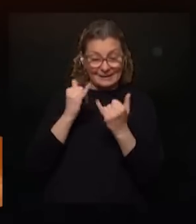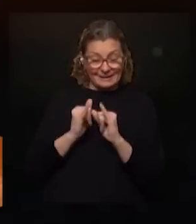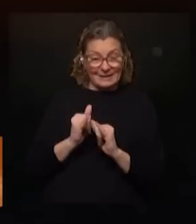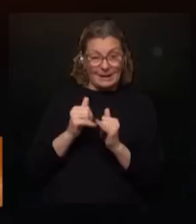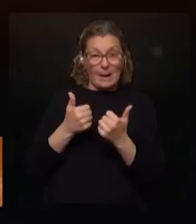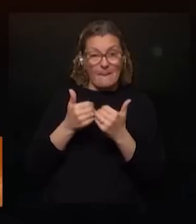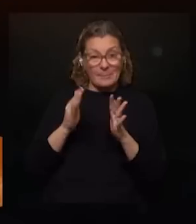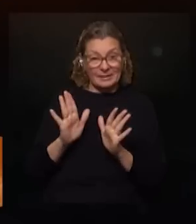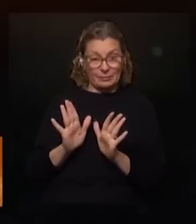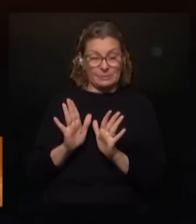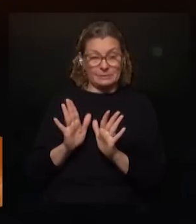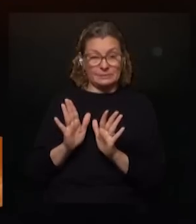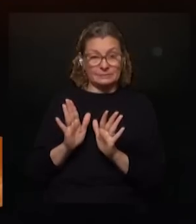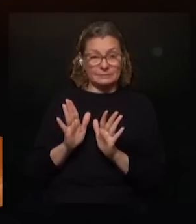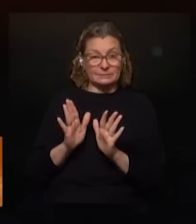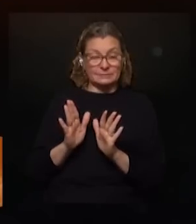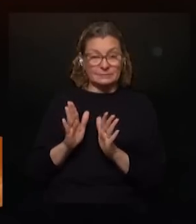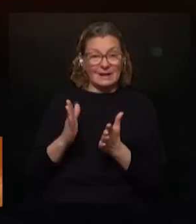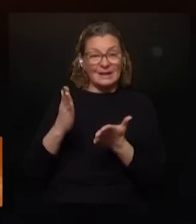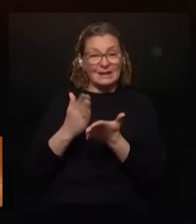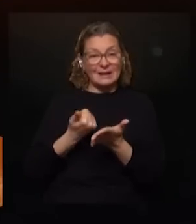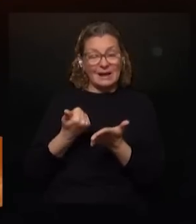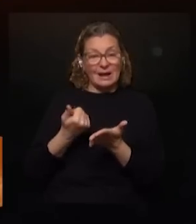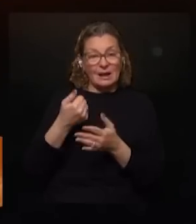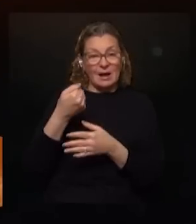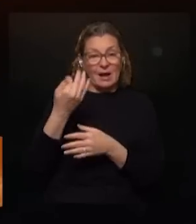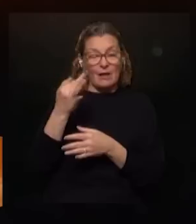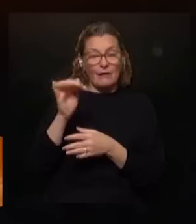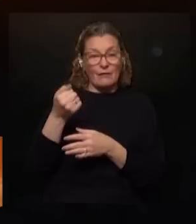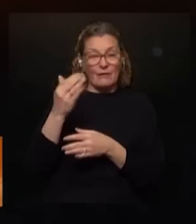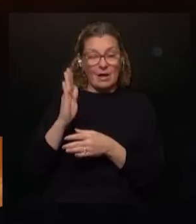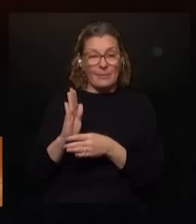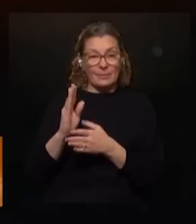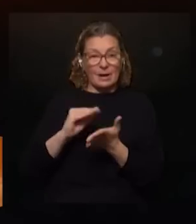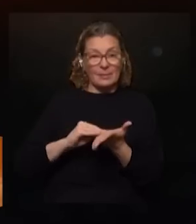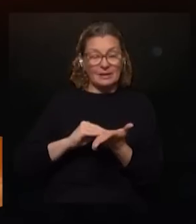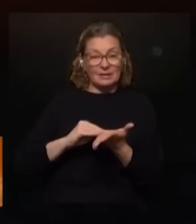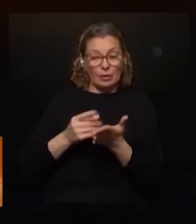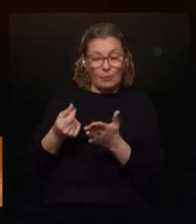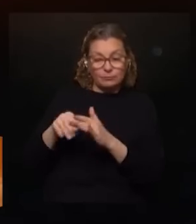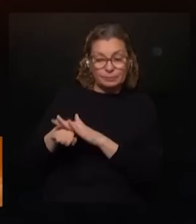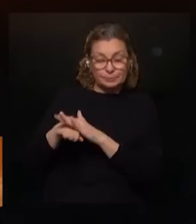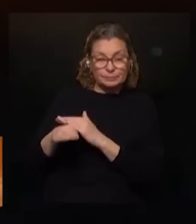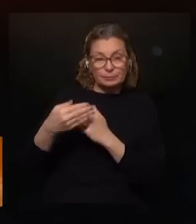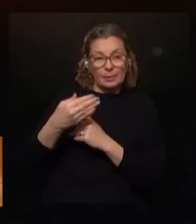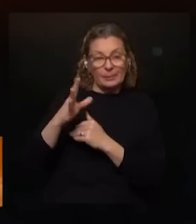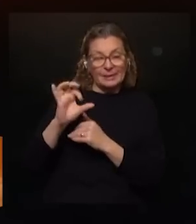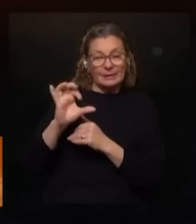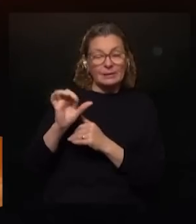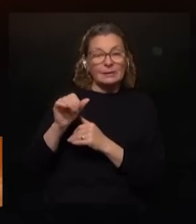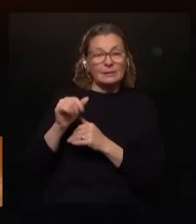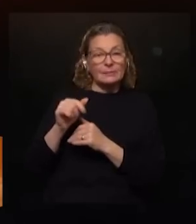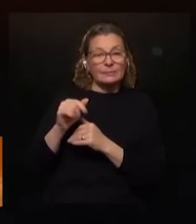este que es la eliminación de las AFAP de las administradores de ahorro de fondos previsionales o más bien